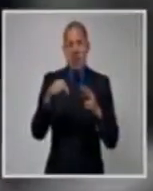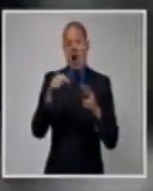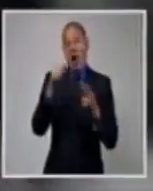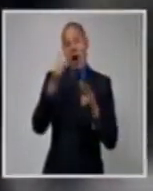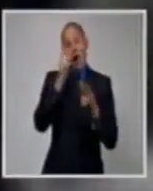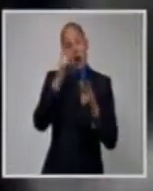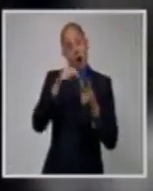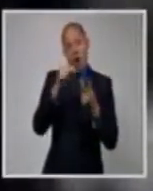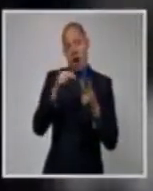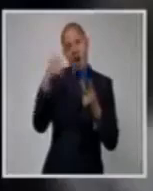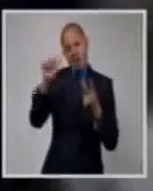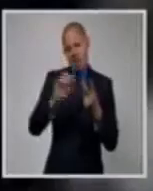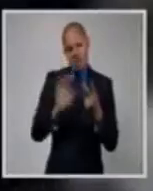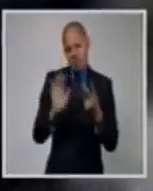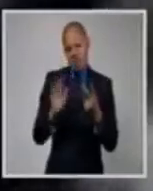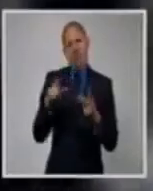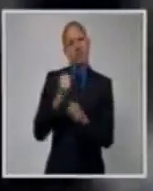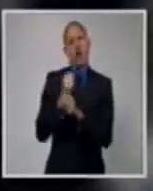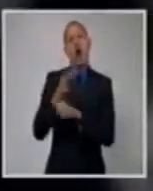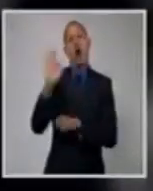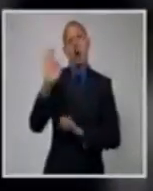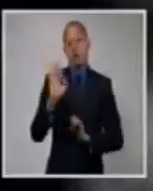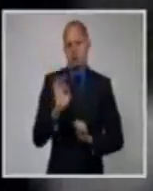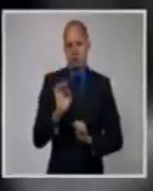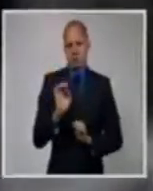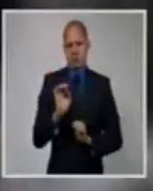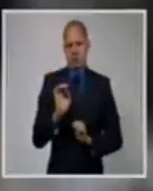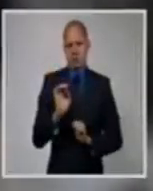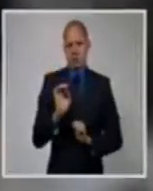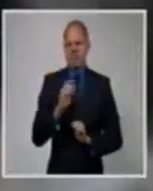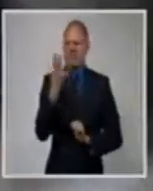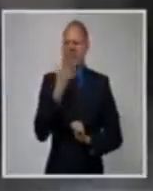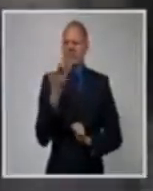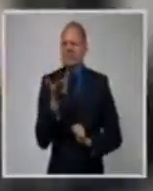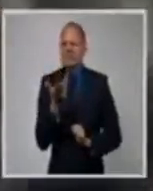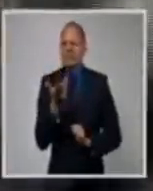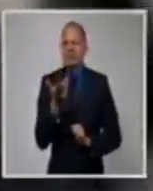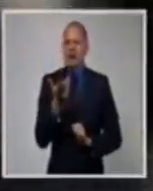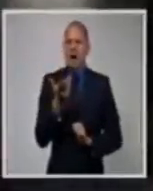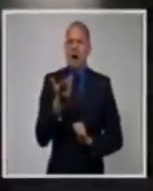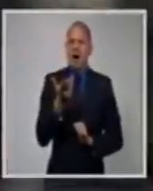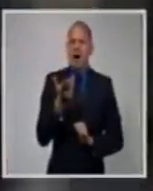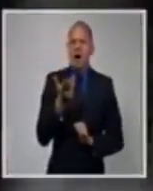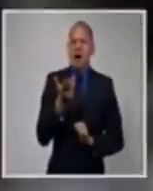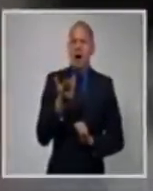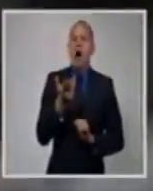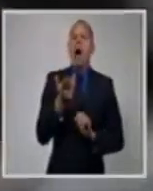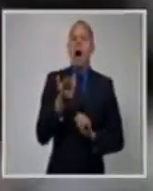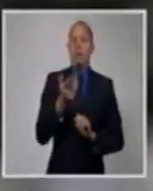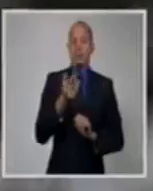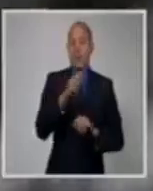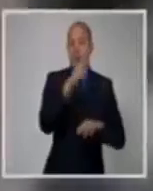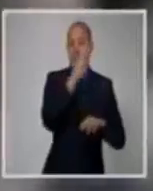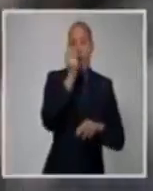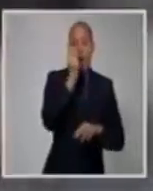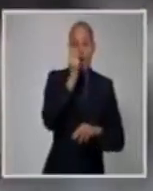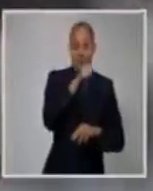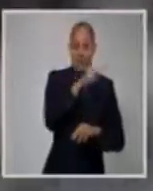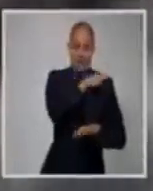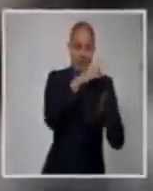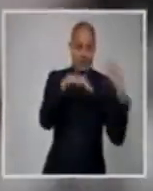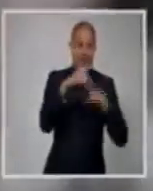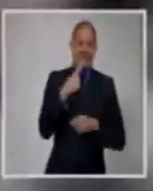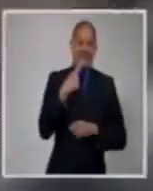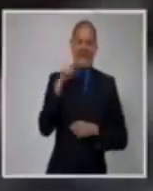a tiempo, tenía unos trabajos que hacer. ¿Quién? Junior. No, pero ¿qué persona? Camila y yo,